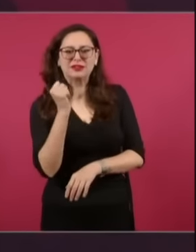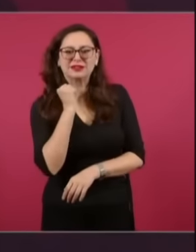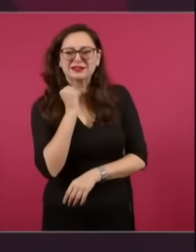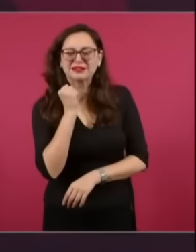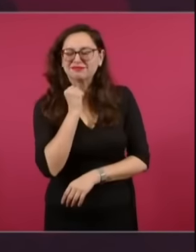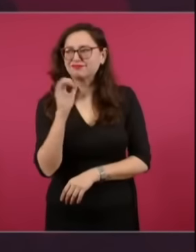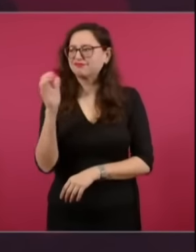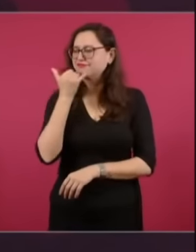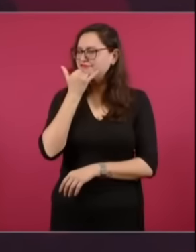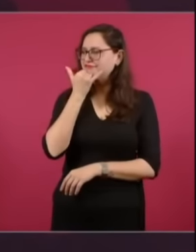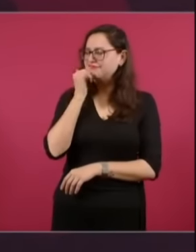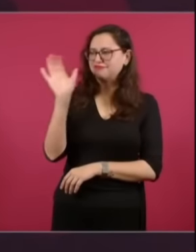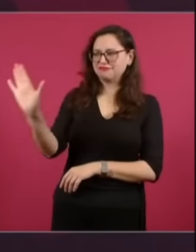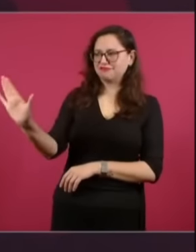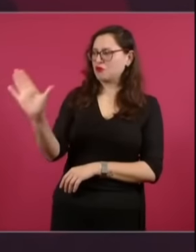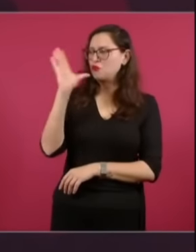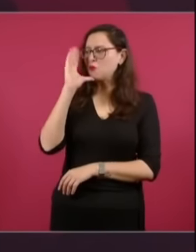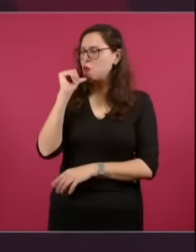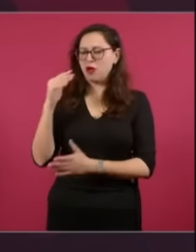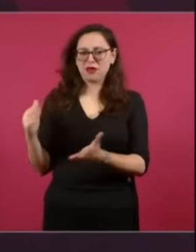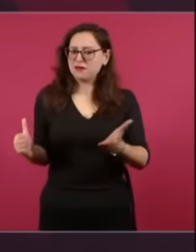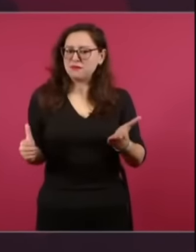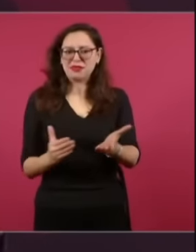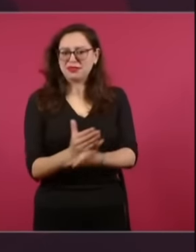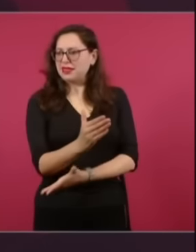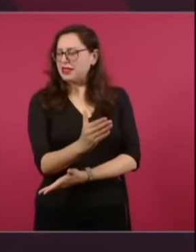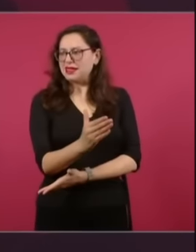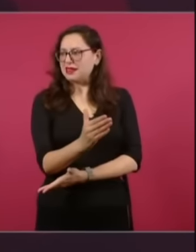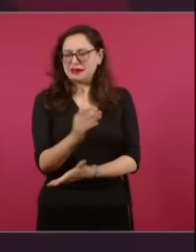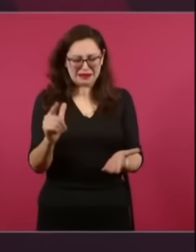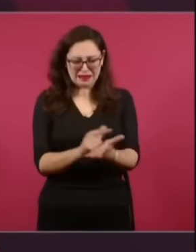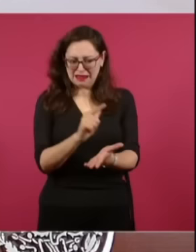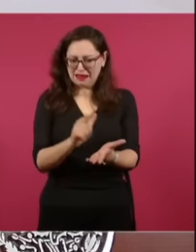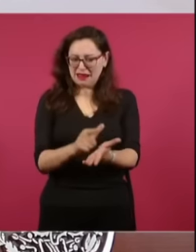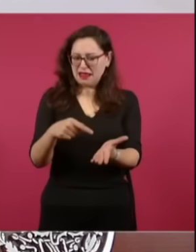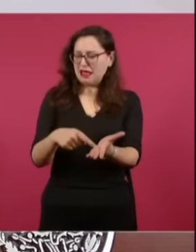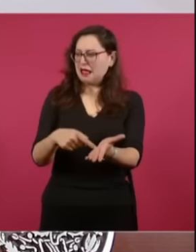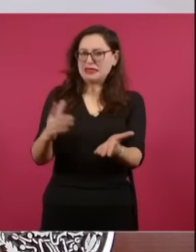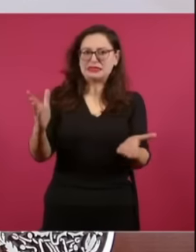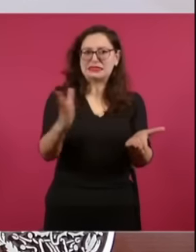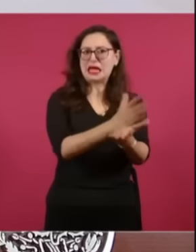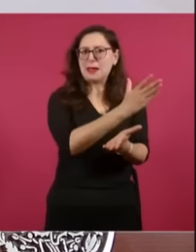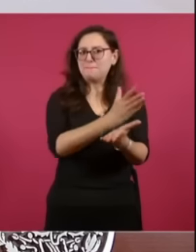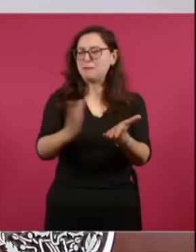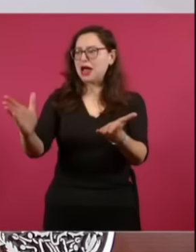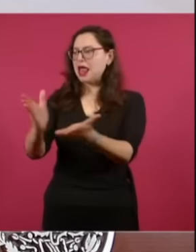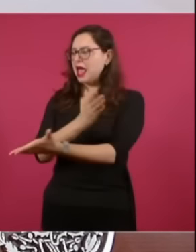del Poder Legislativo. Pero además,